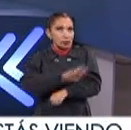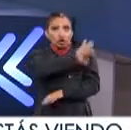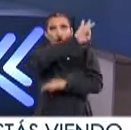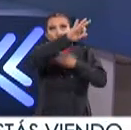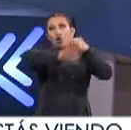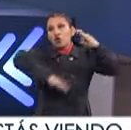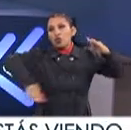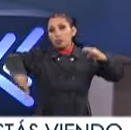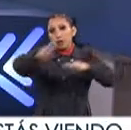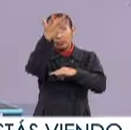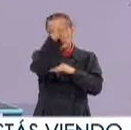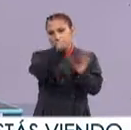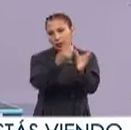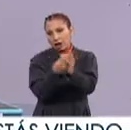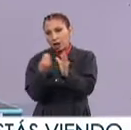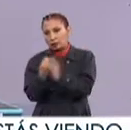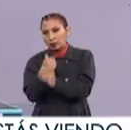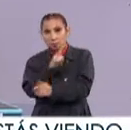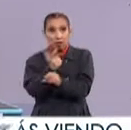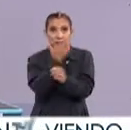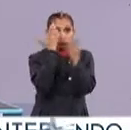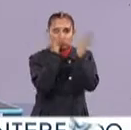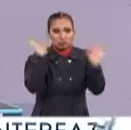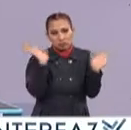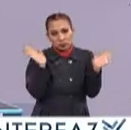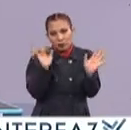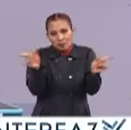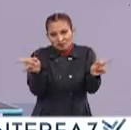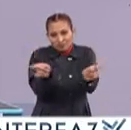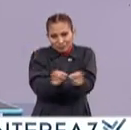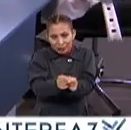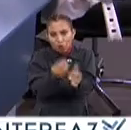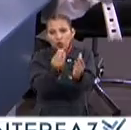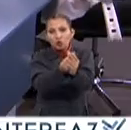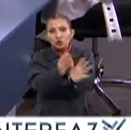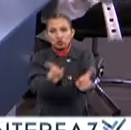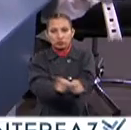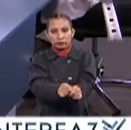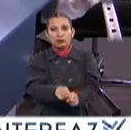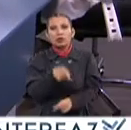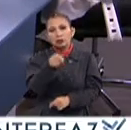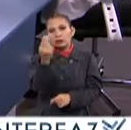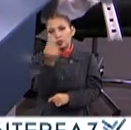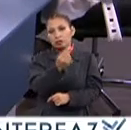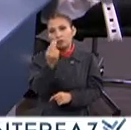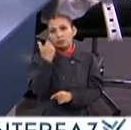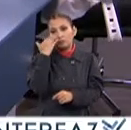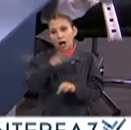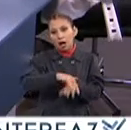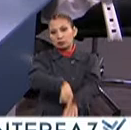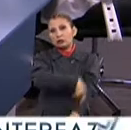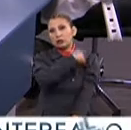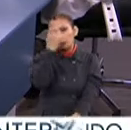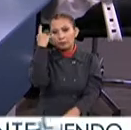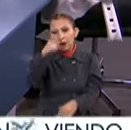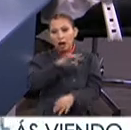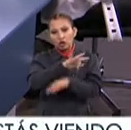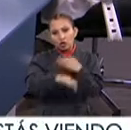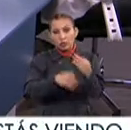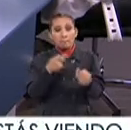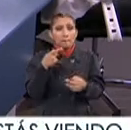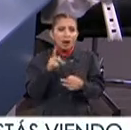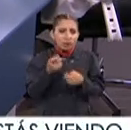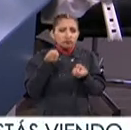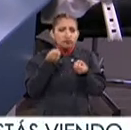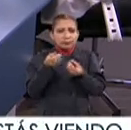abarcante Les digo son 10 sesiones Tampoco es una carrera Ni mucho menos Que si da Y necesitaríamos Muchísima más Para tenerlo todo